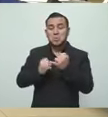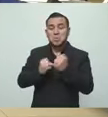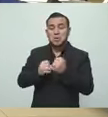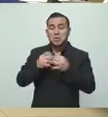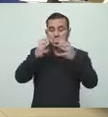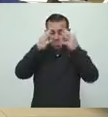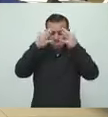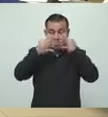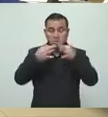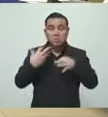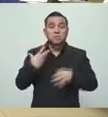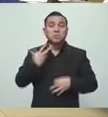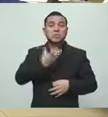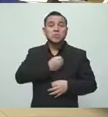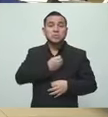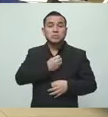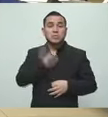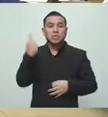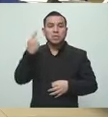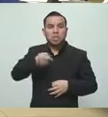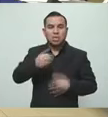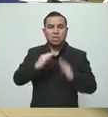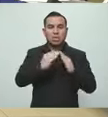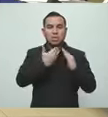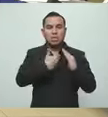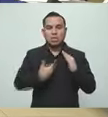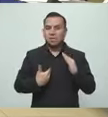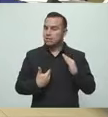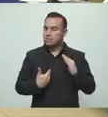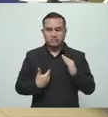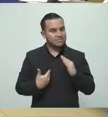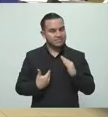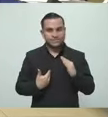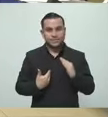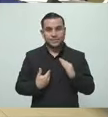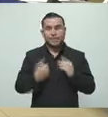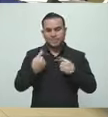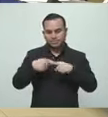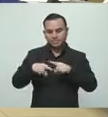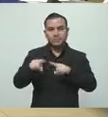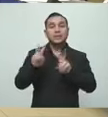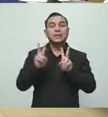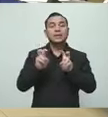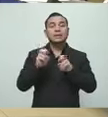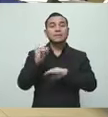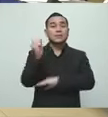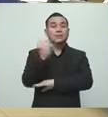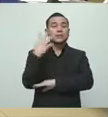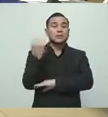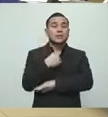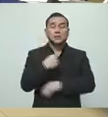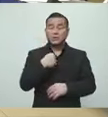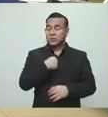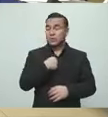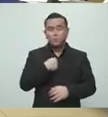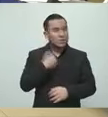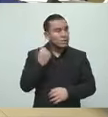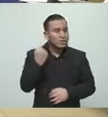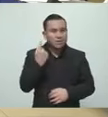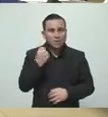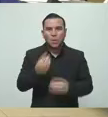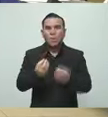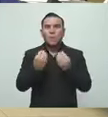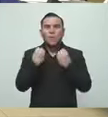quieren decidir. Nosotros seguimos en el tema de la emergencia. No logro entender cómo a estas